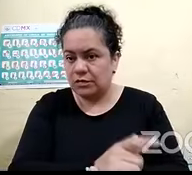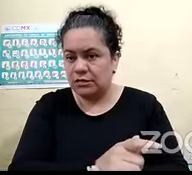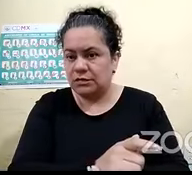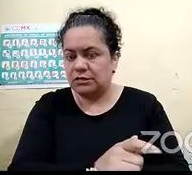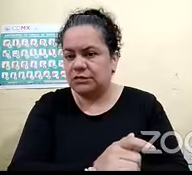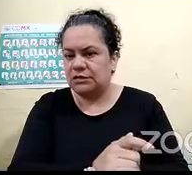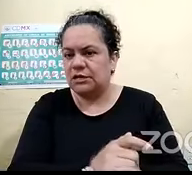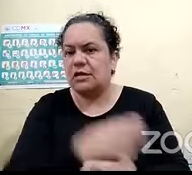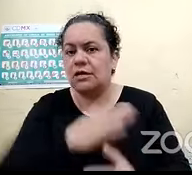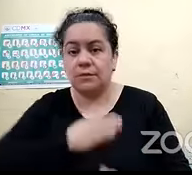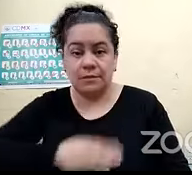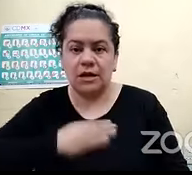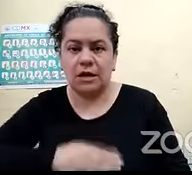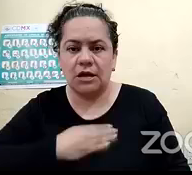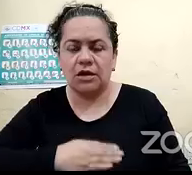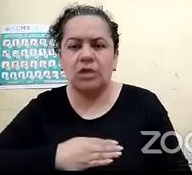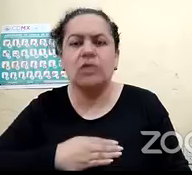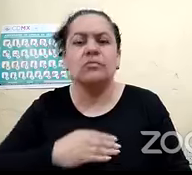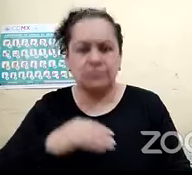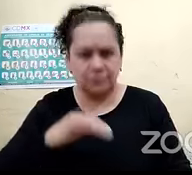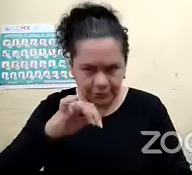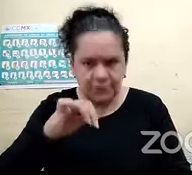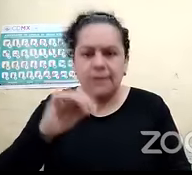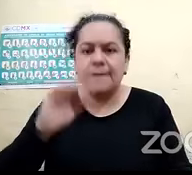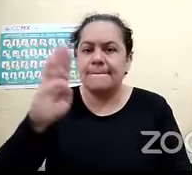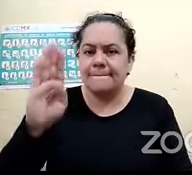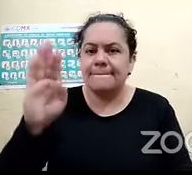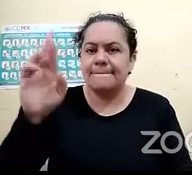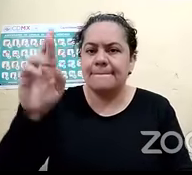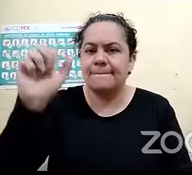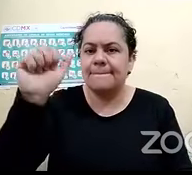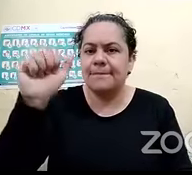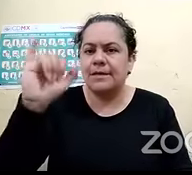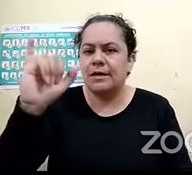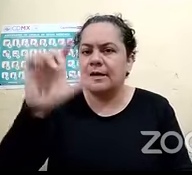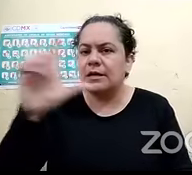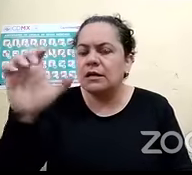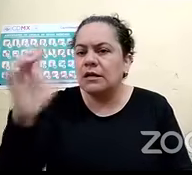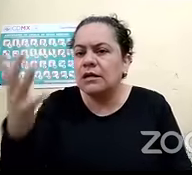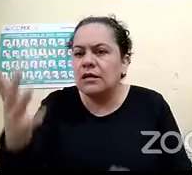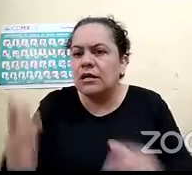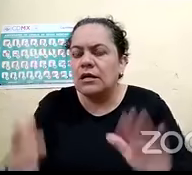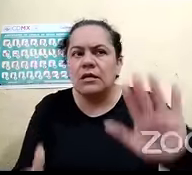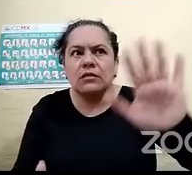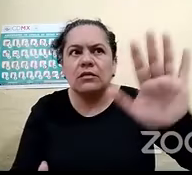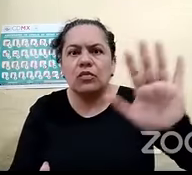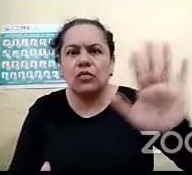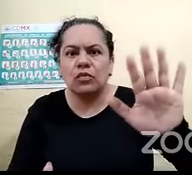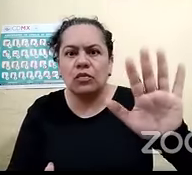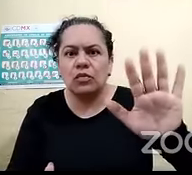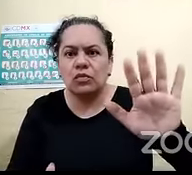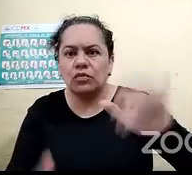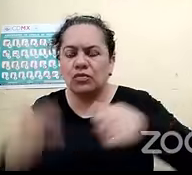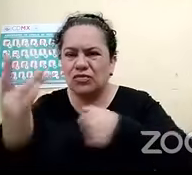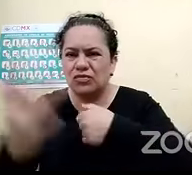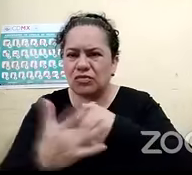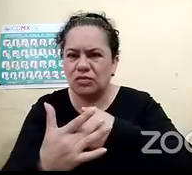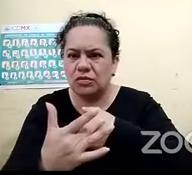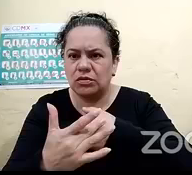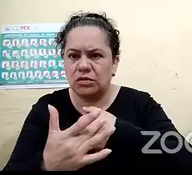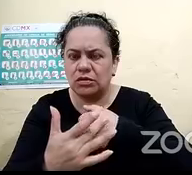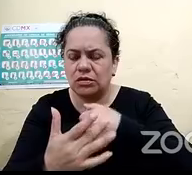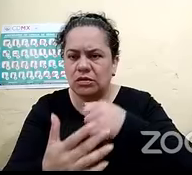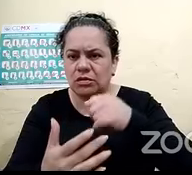las letras en braille como arribita de la chapa entonces se da caso que a la hora que quiero abrir siento que algo me